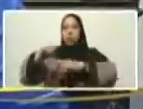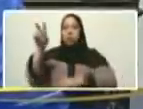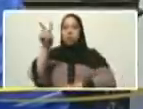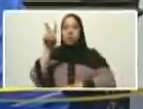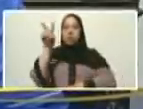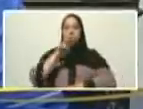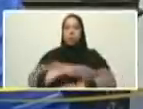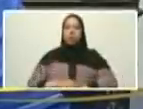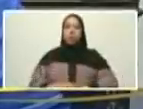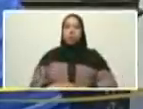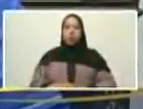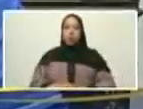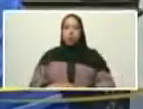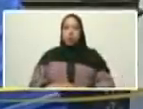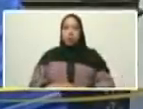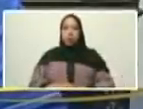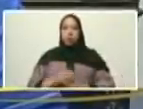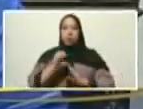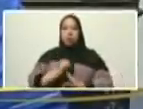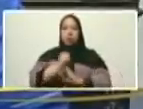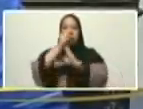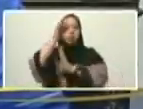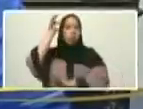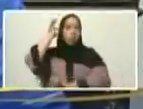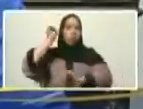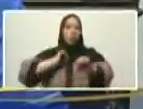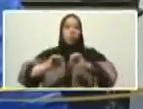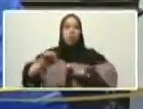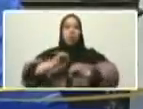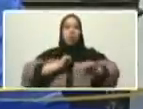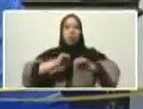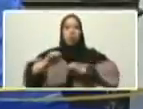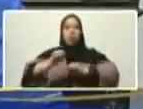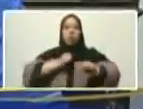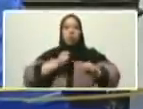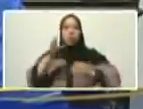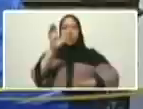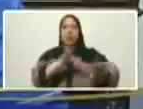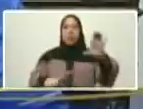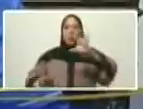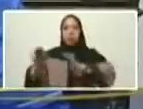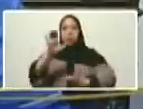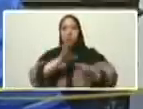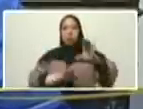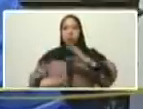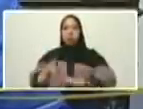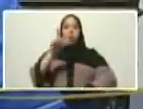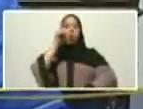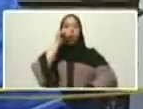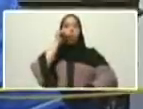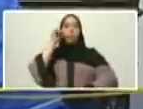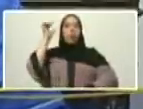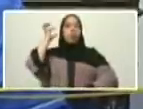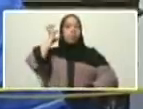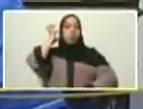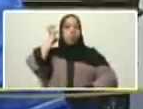lideresa de los movimientos de científicas y de científicos de nuestra patria